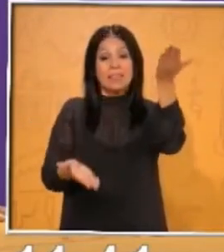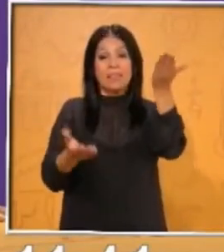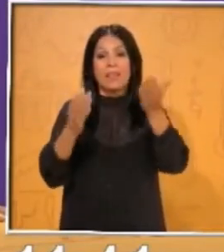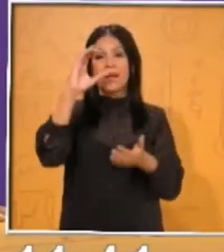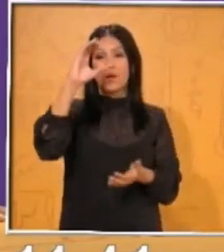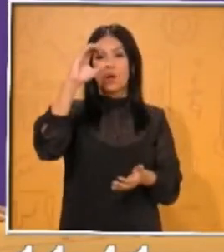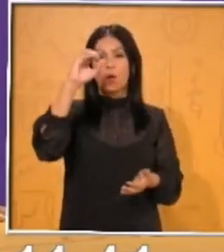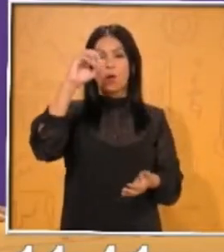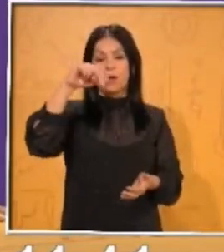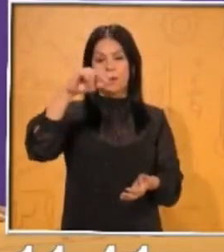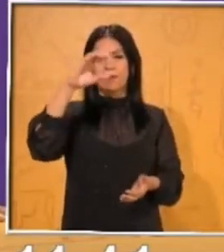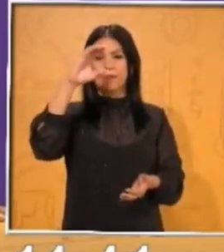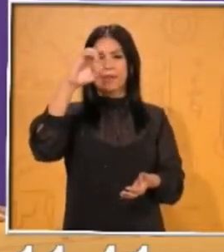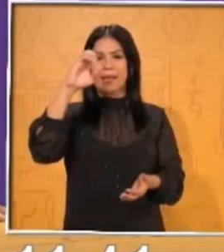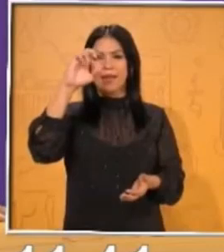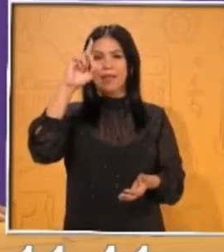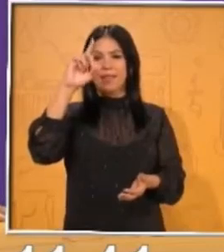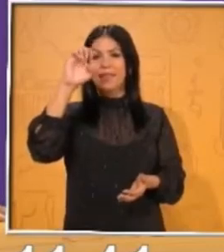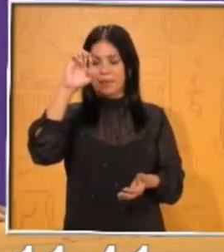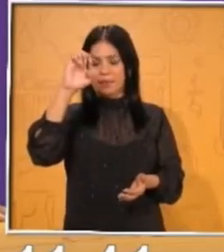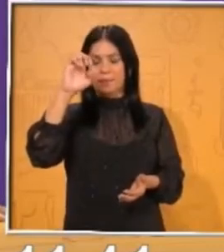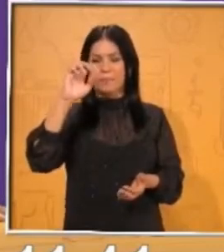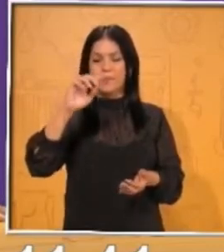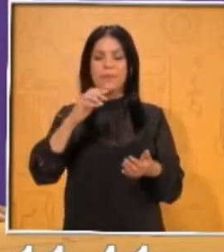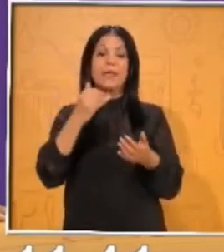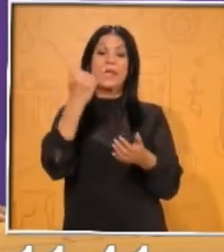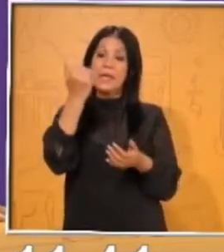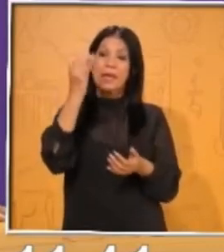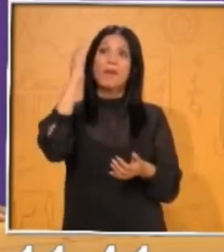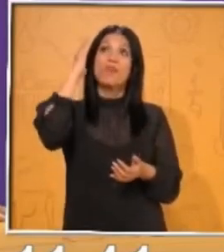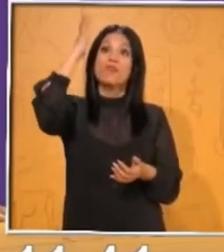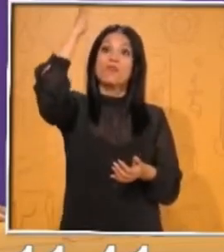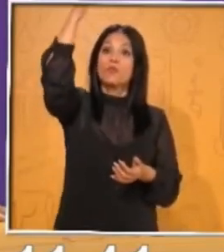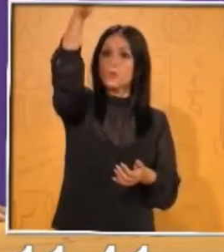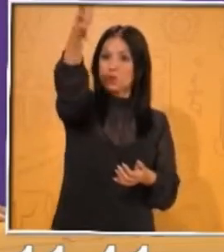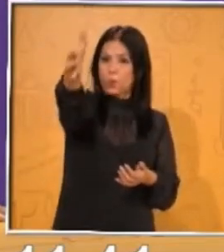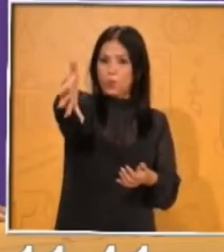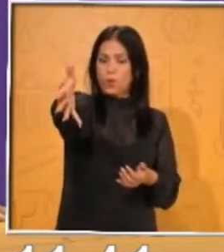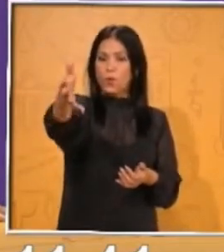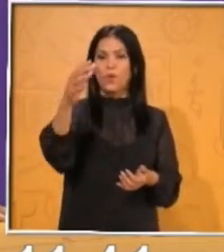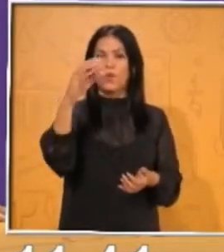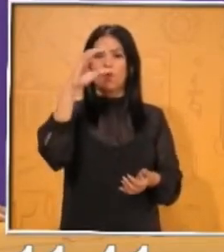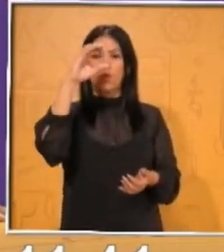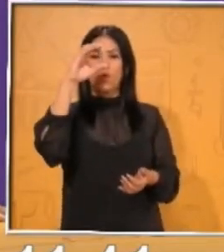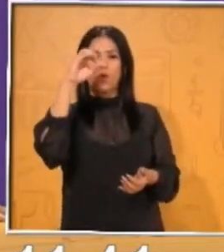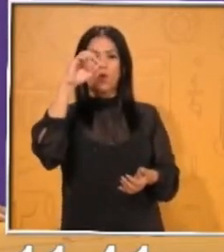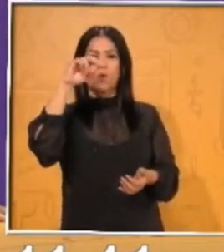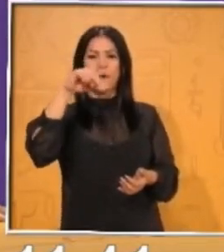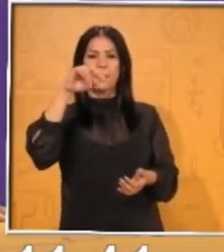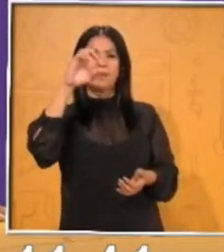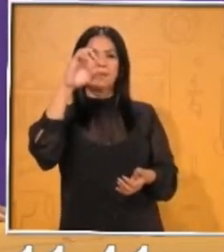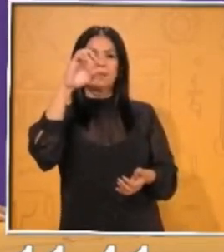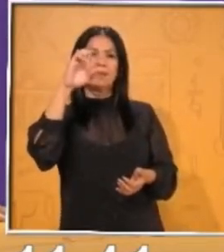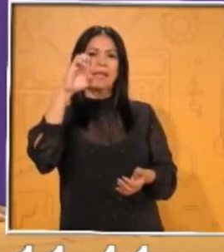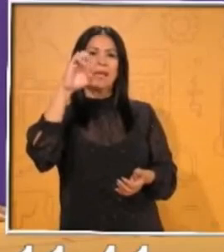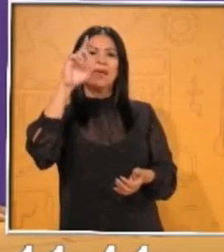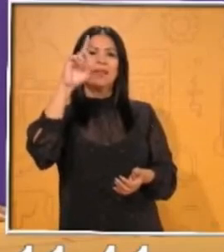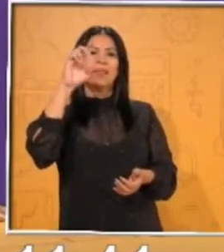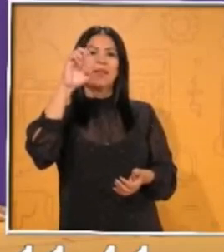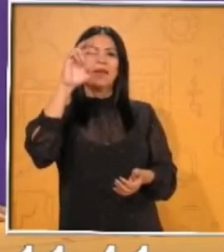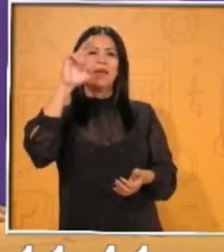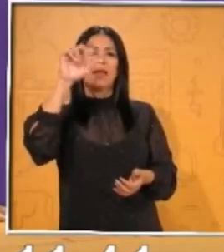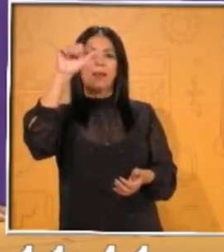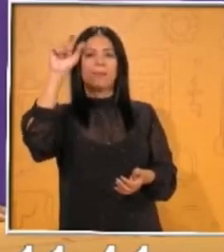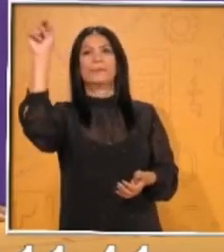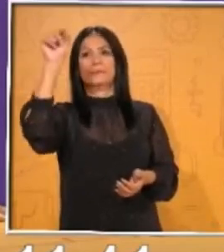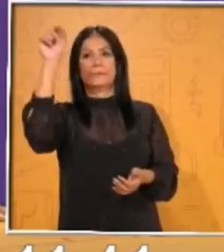y futuro. Por favor, lee otra leyenda, o si quieres fábula o cuento, de preferencia, otra leyenda.